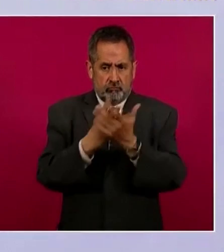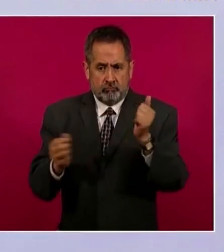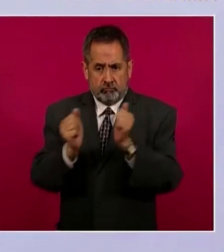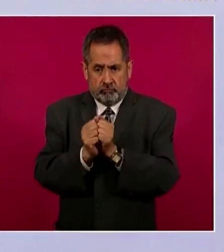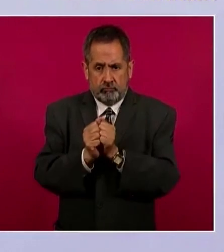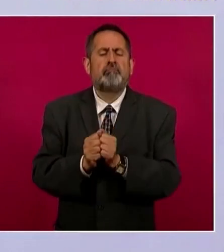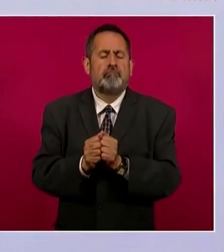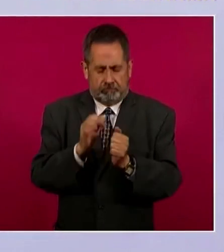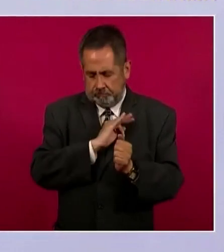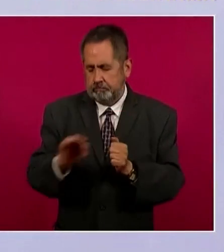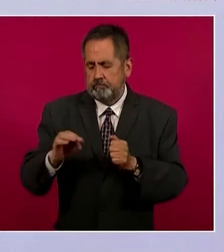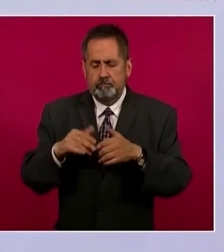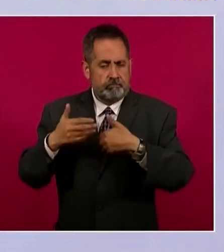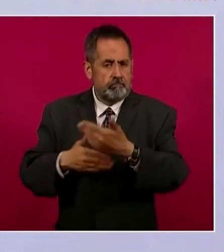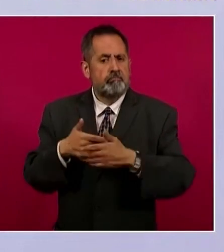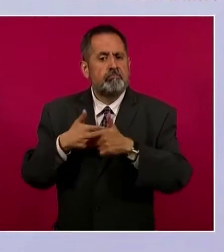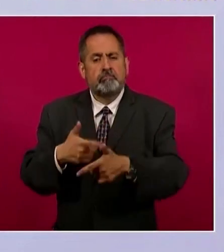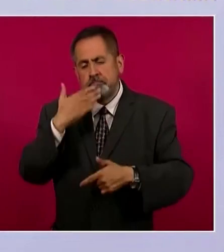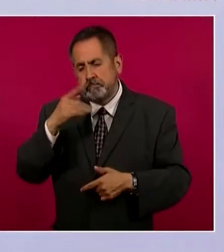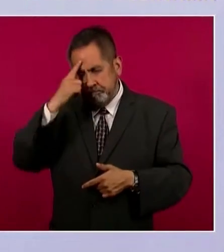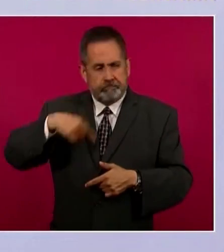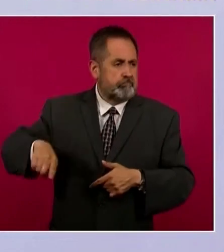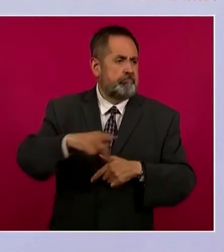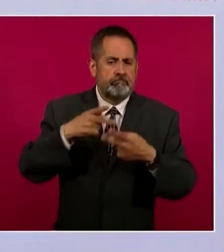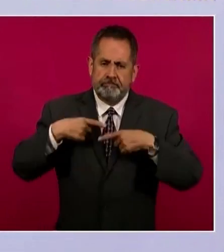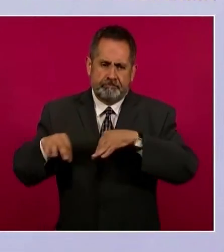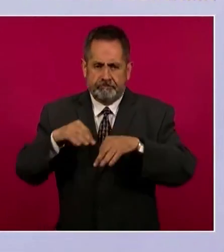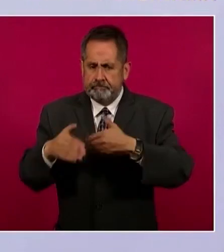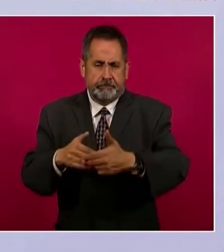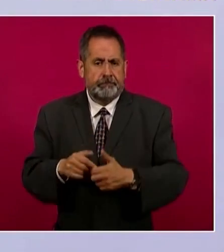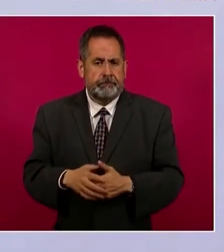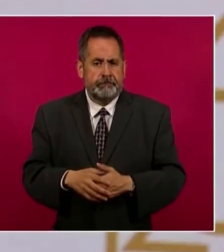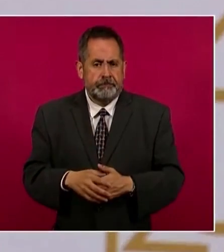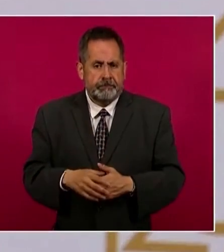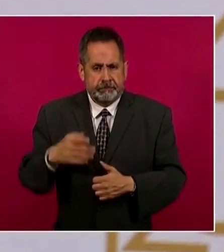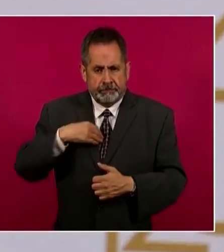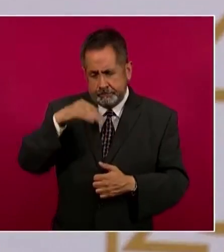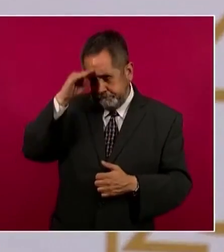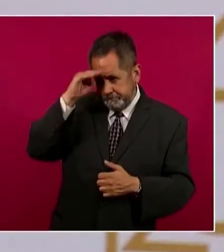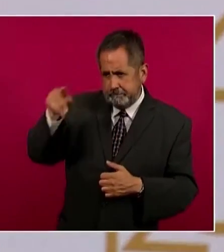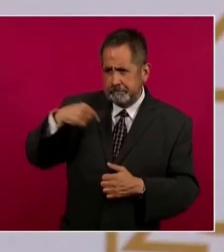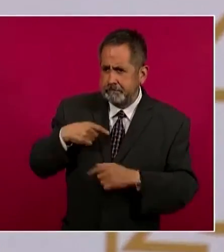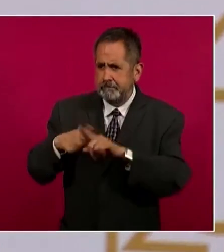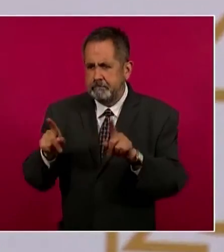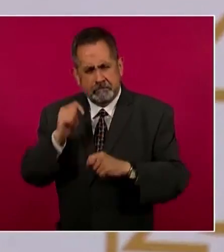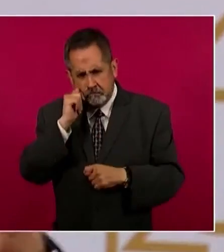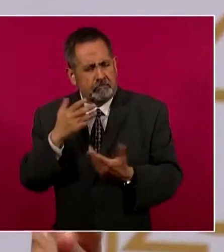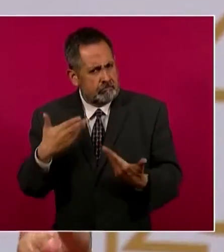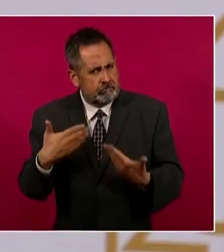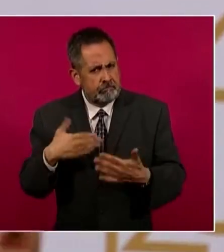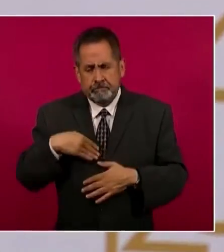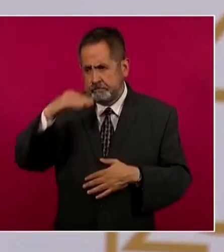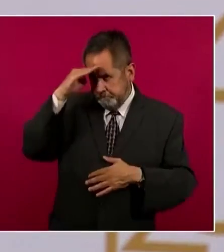ese acuerdo, esos acuerdos para el bienestar de los trabajadores. No nos asusta pensar diferente, al contrario, el